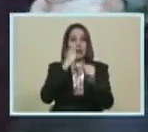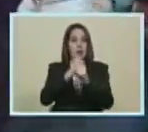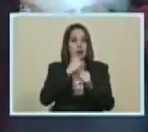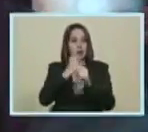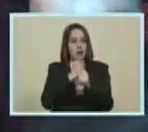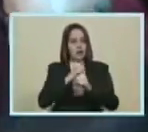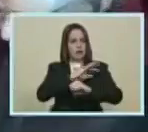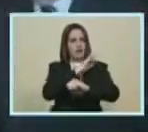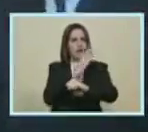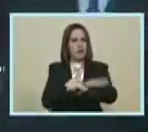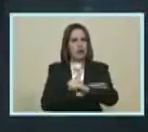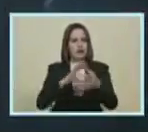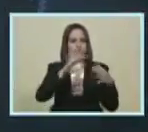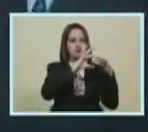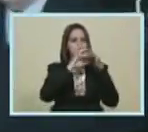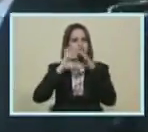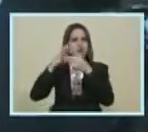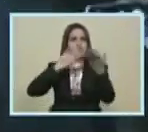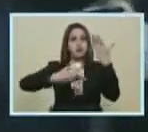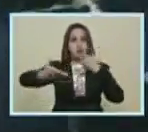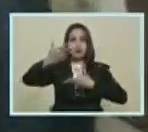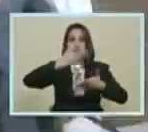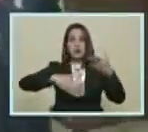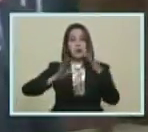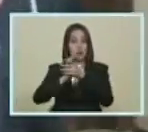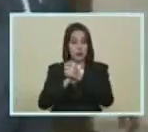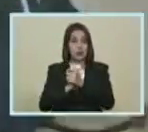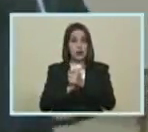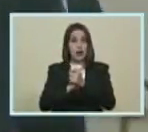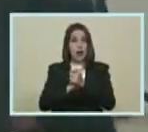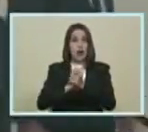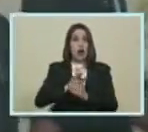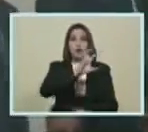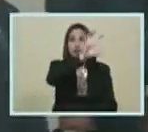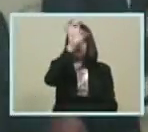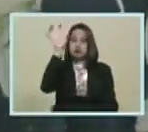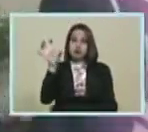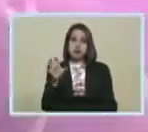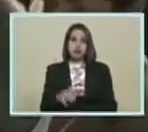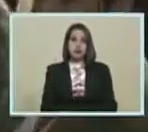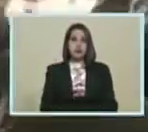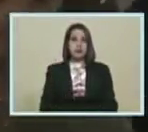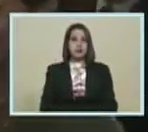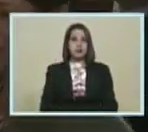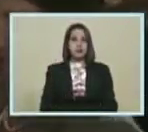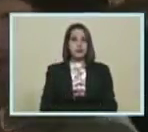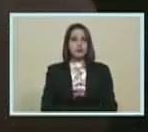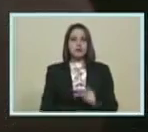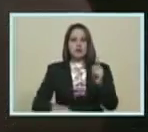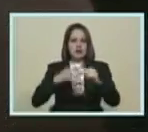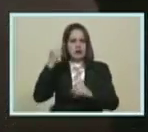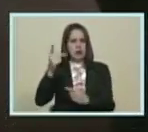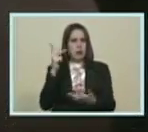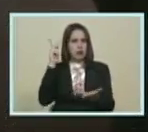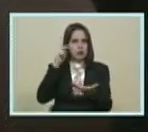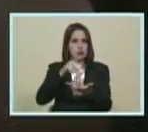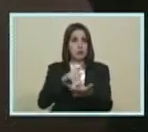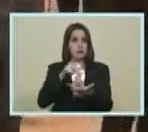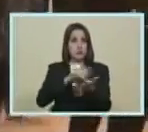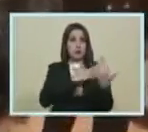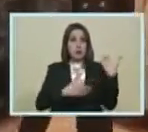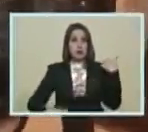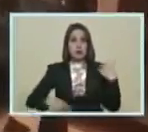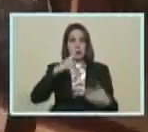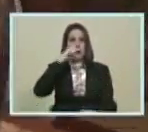seguir afianzando Los lazos comerciales Y de amistad Entre ambas Naciones Posterior a su llegada El mandatario nacional Nicolás